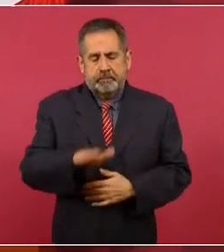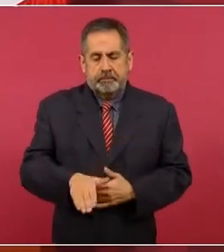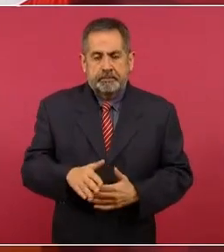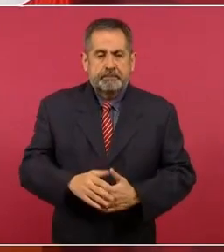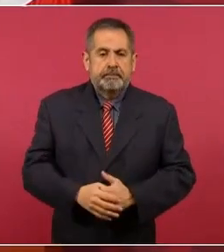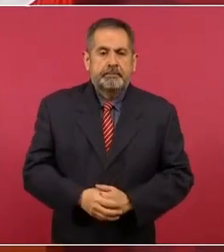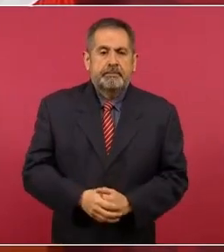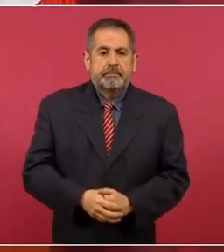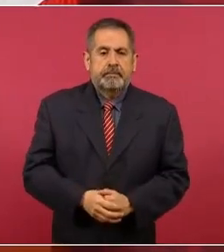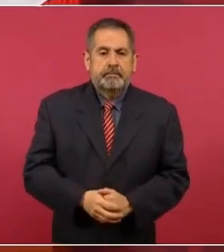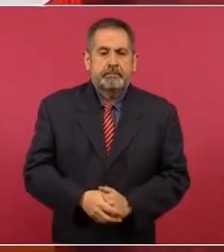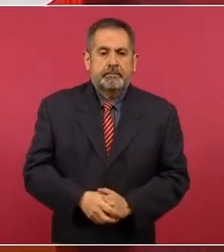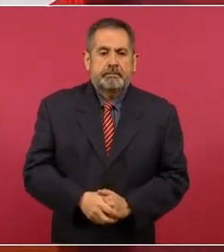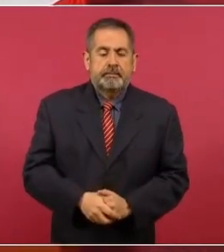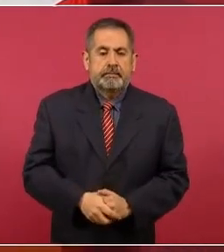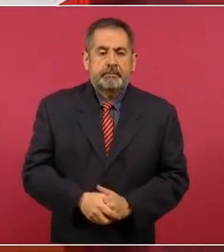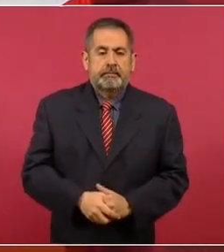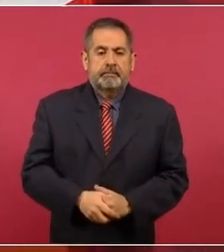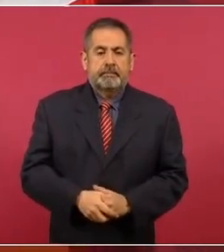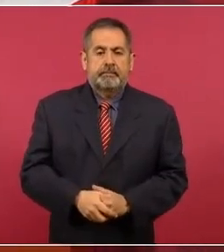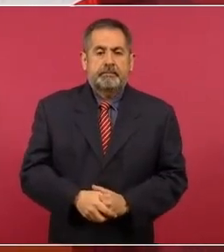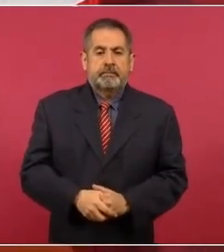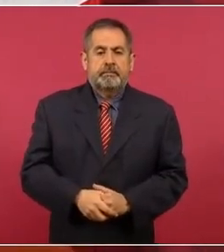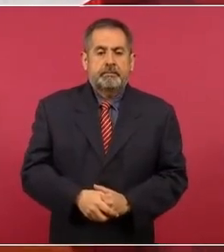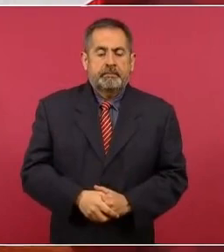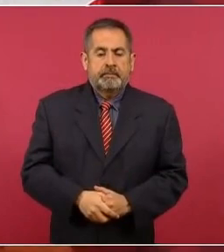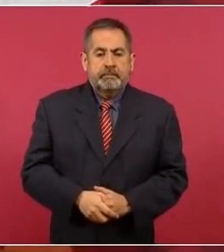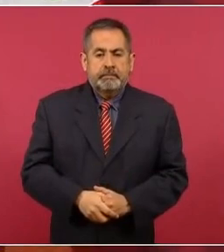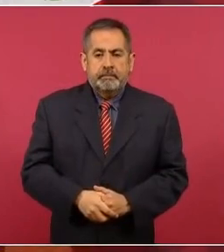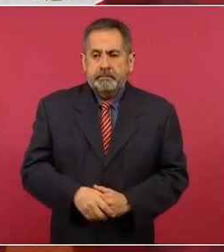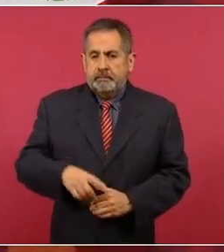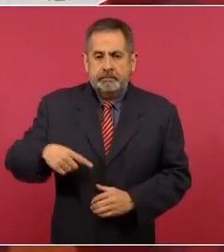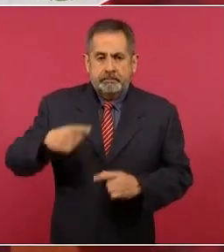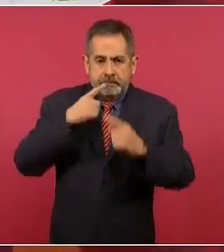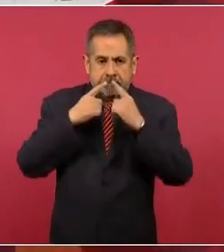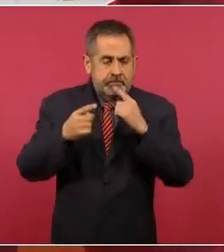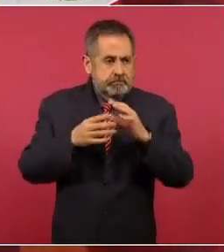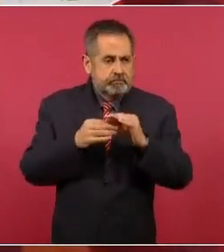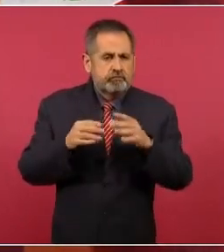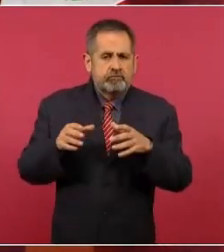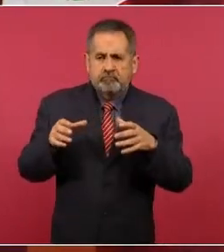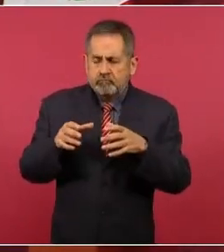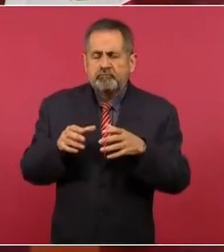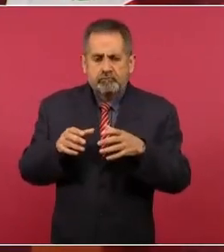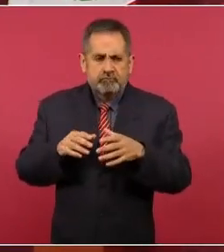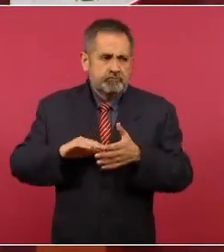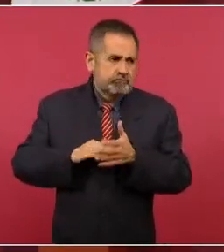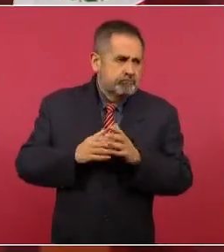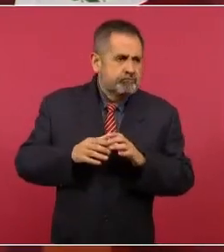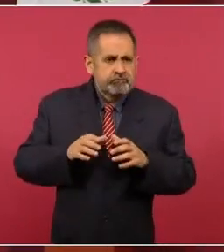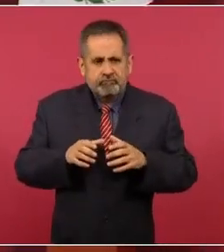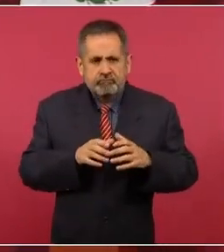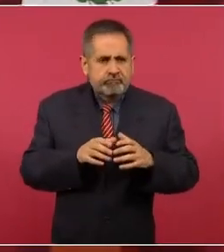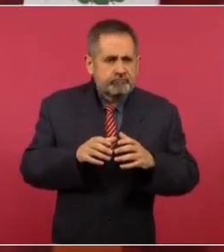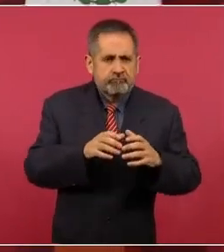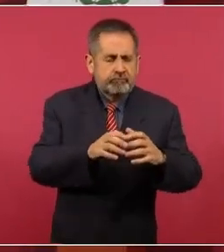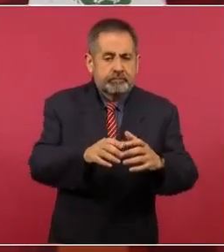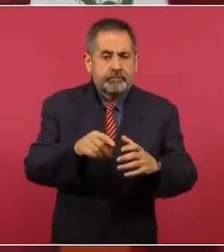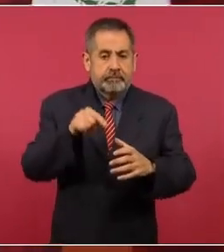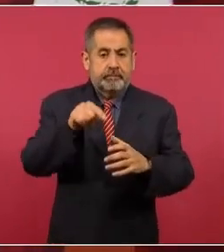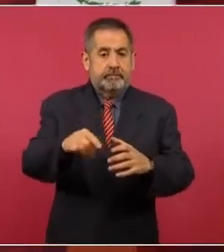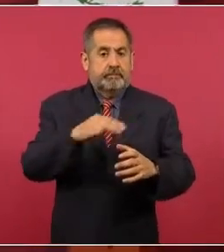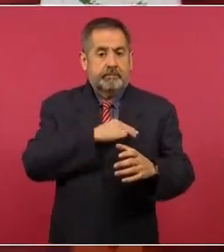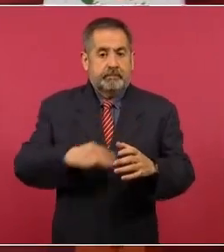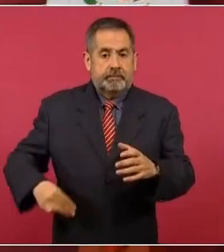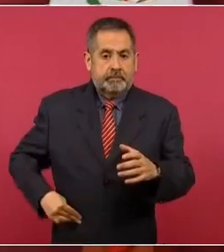Se decidió llevar a cabo un operativo en el